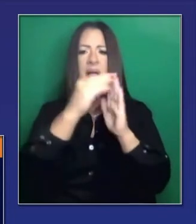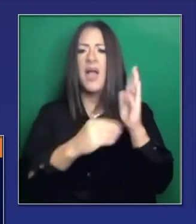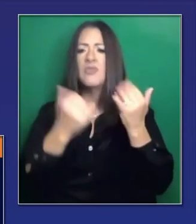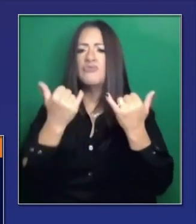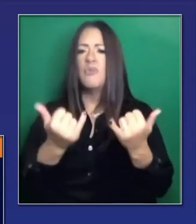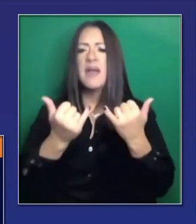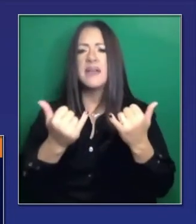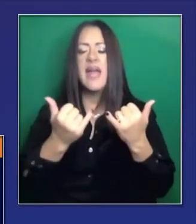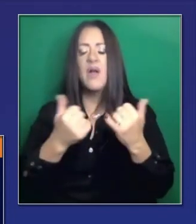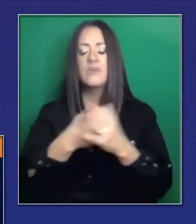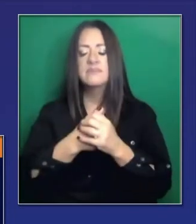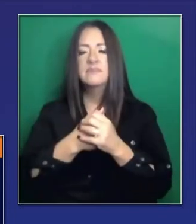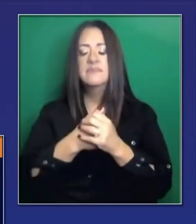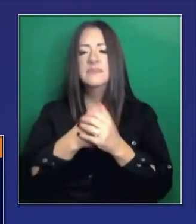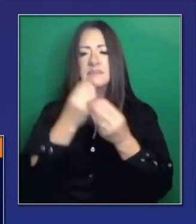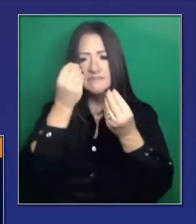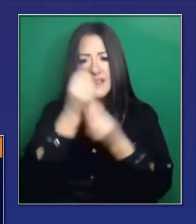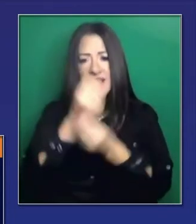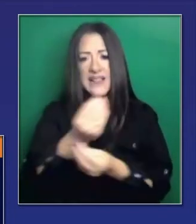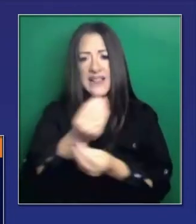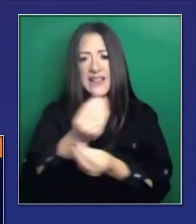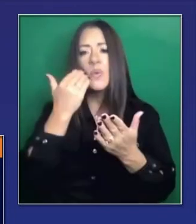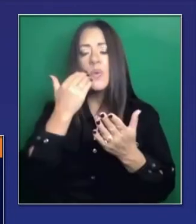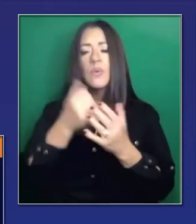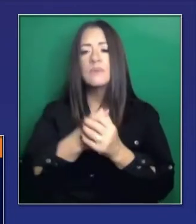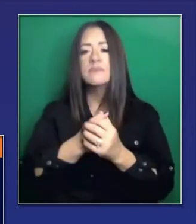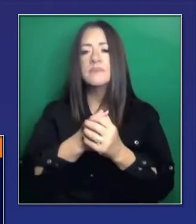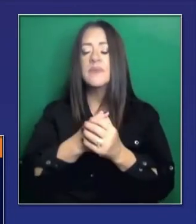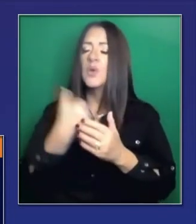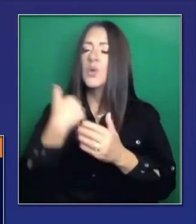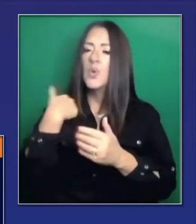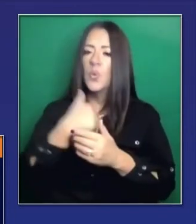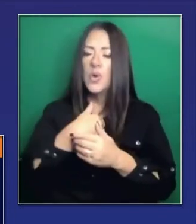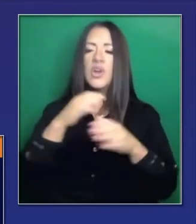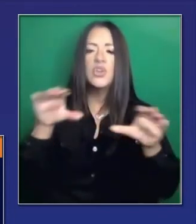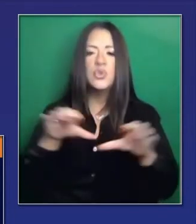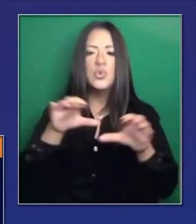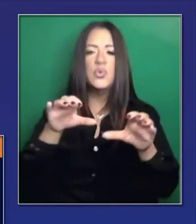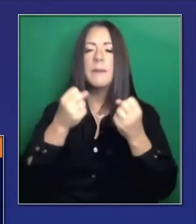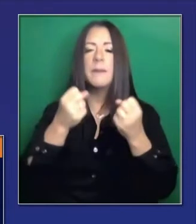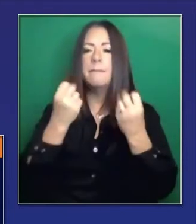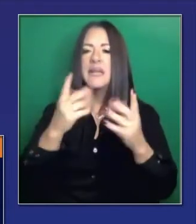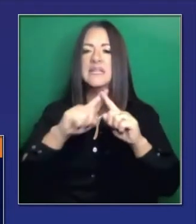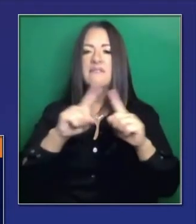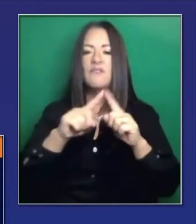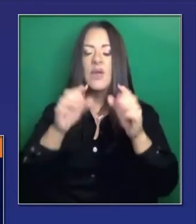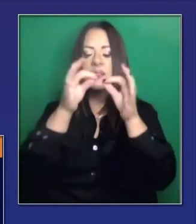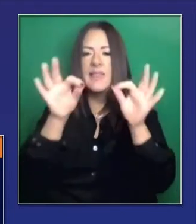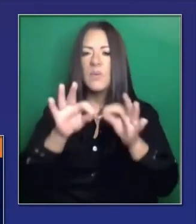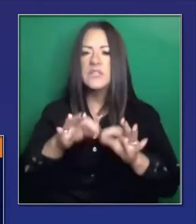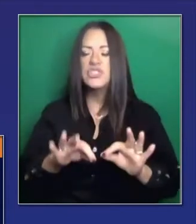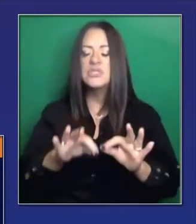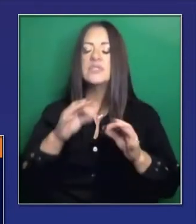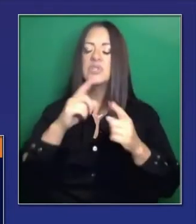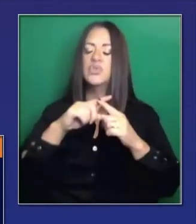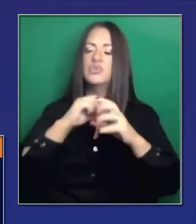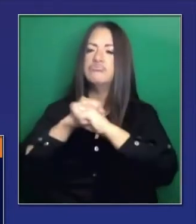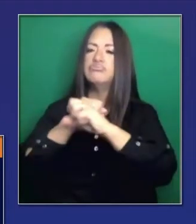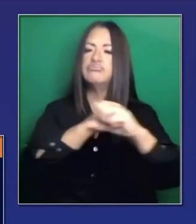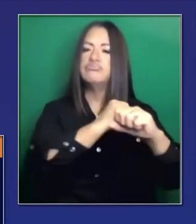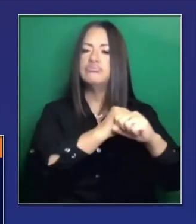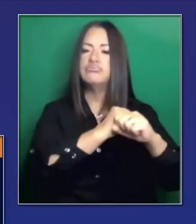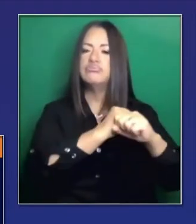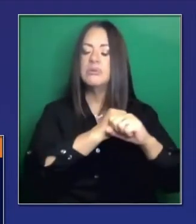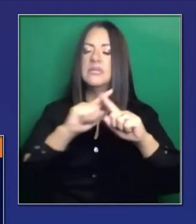Y hablamos de extenderlo y lo hicimos para que la gente tenga más tiempo de enterarse. Estamos haciendo webinarios. Estamos